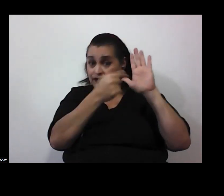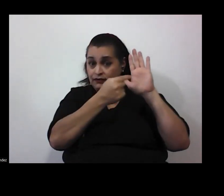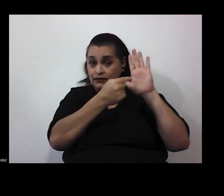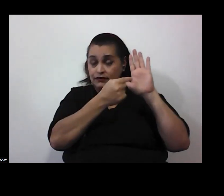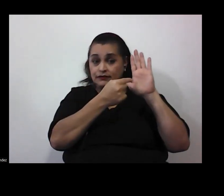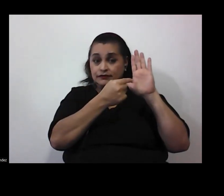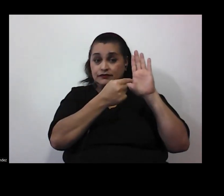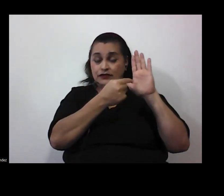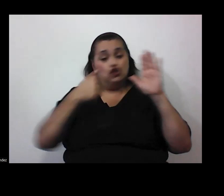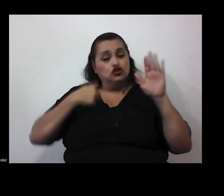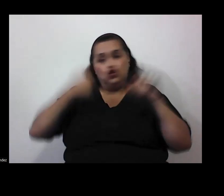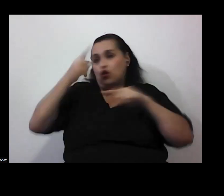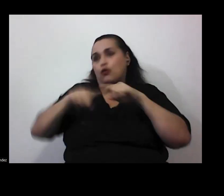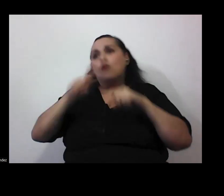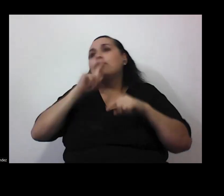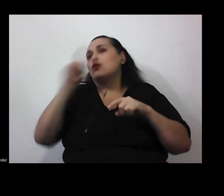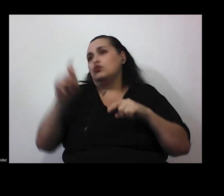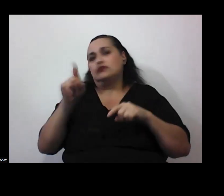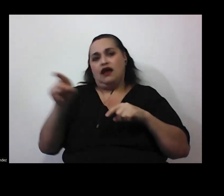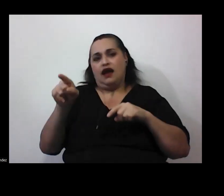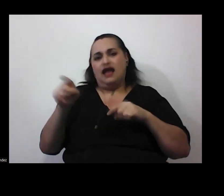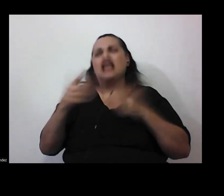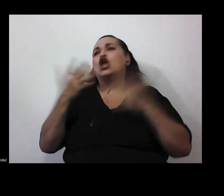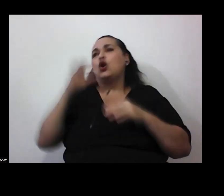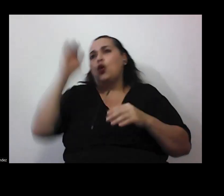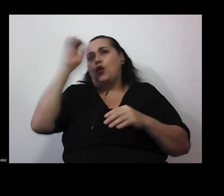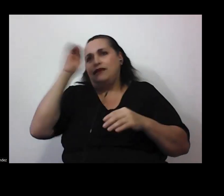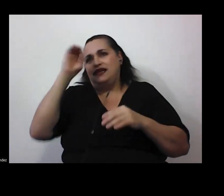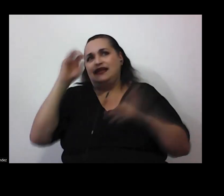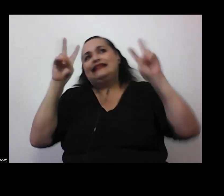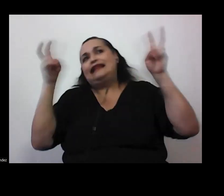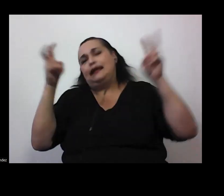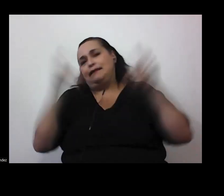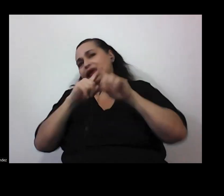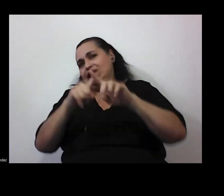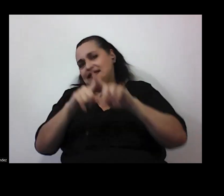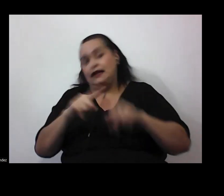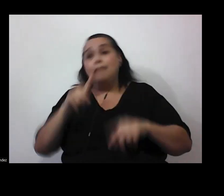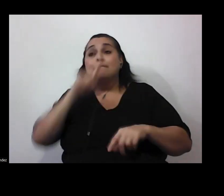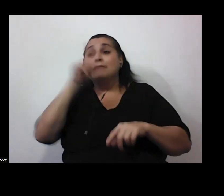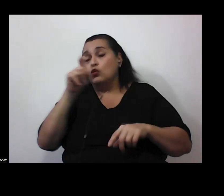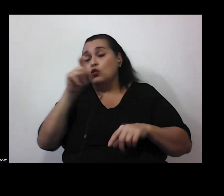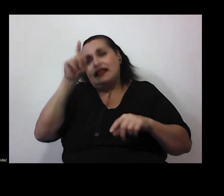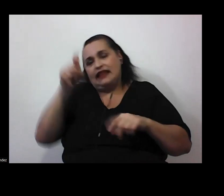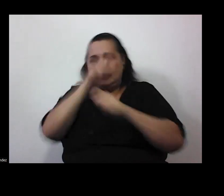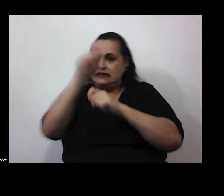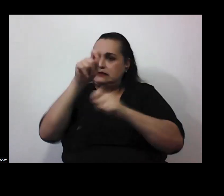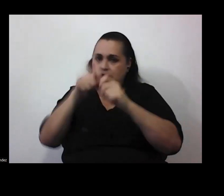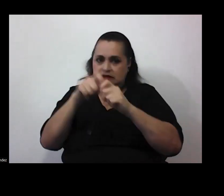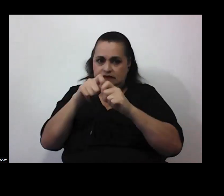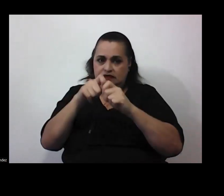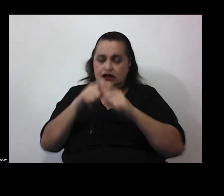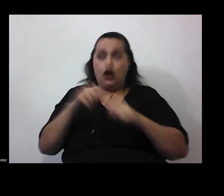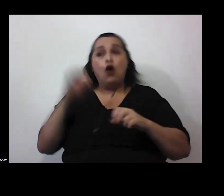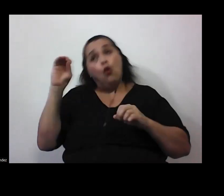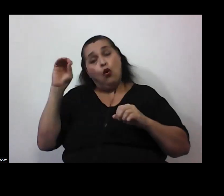yo no puedo preguntarle qué opinas sobre tal tema la pregunta tiene que ser otra o en todo caso o en